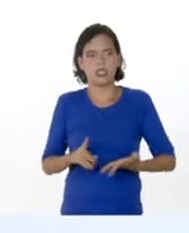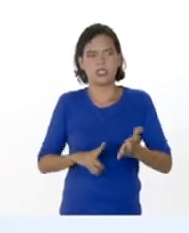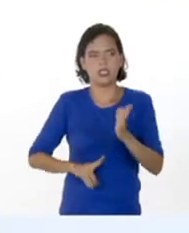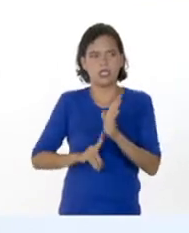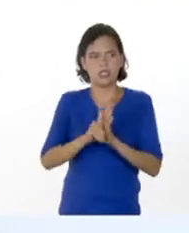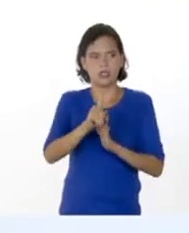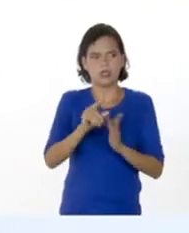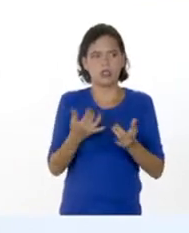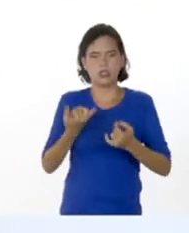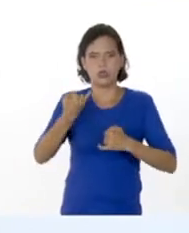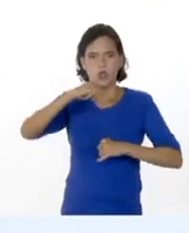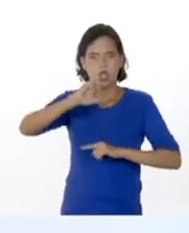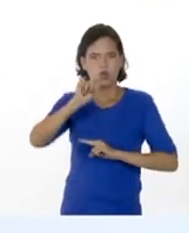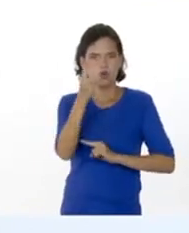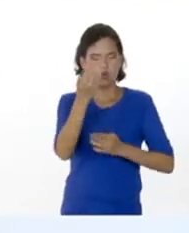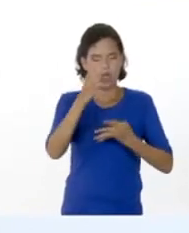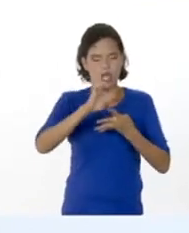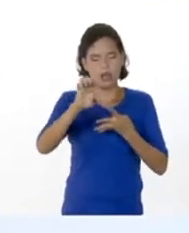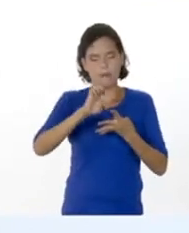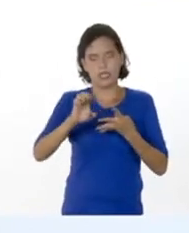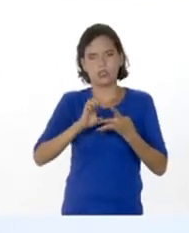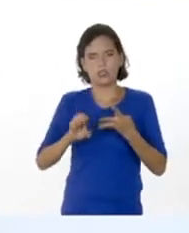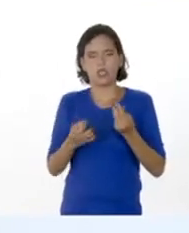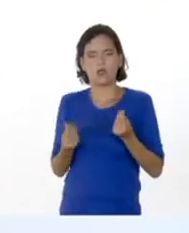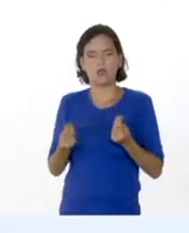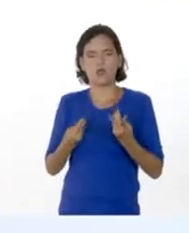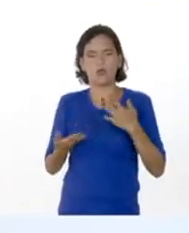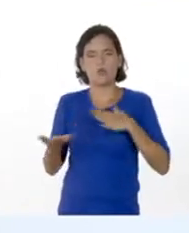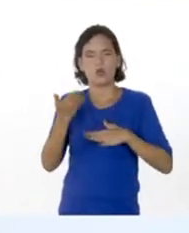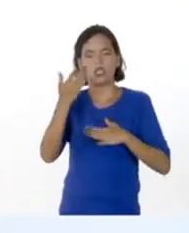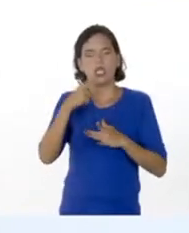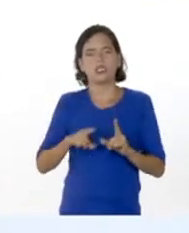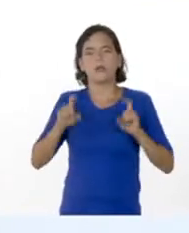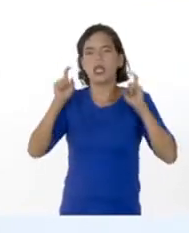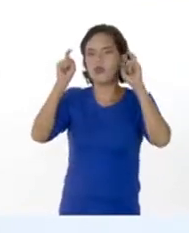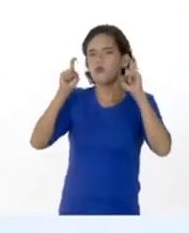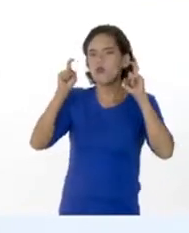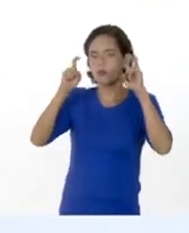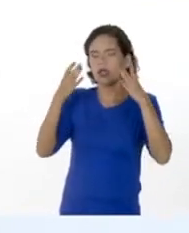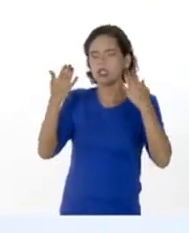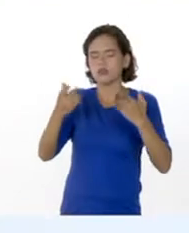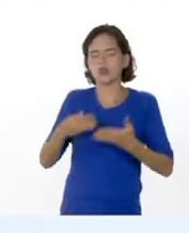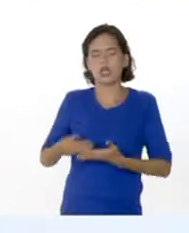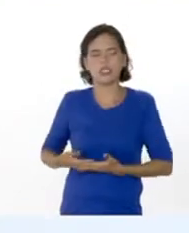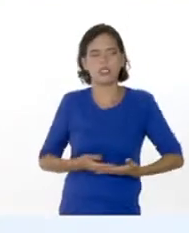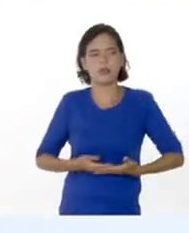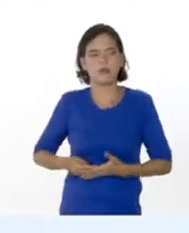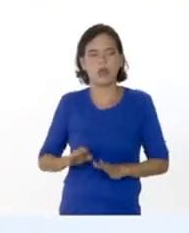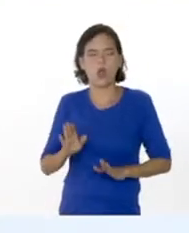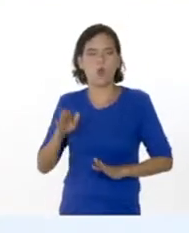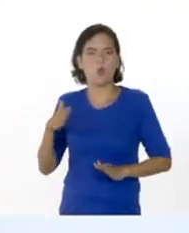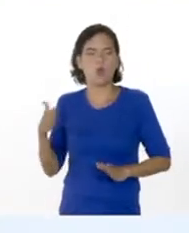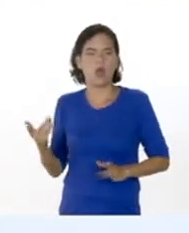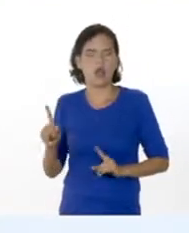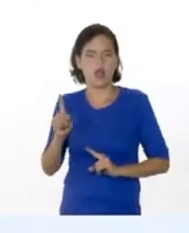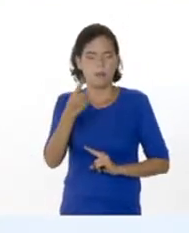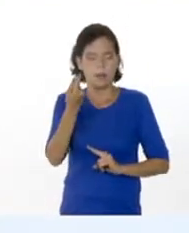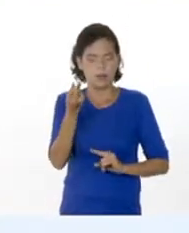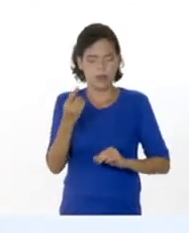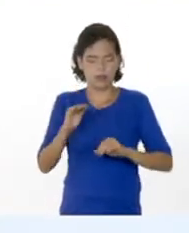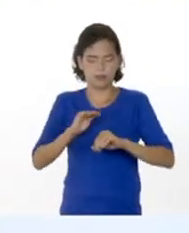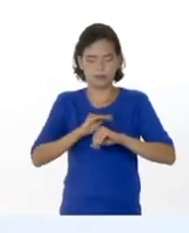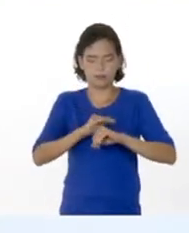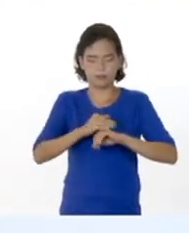Existen elementos que son muy importantes para darle formación a ese bebé. ¿Cuál es la primera? La placenta. La